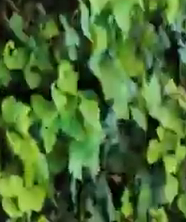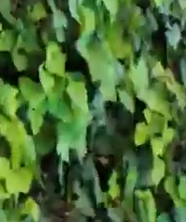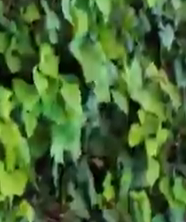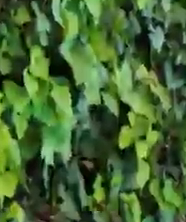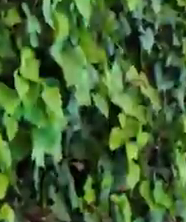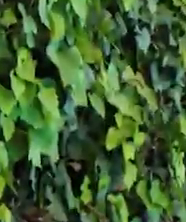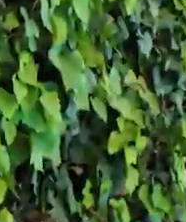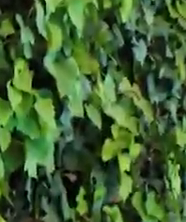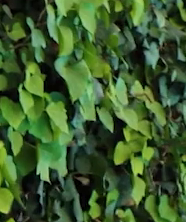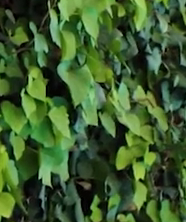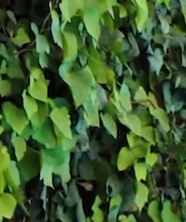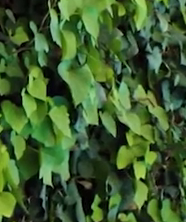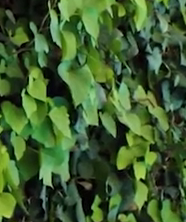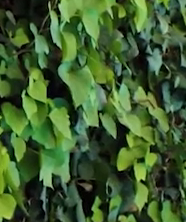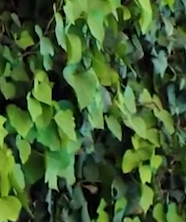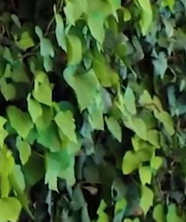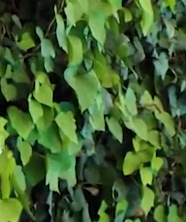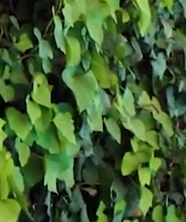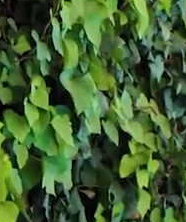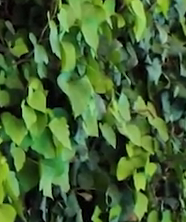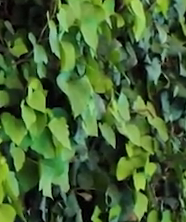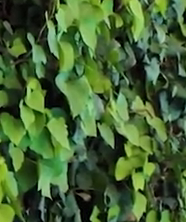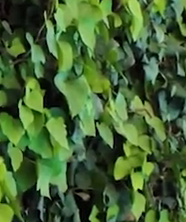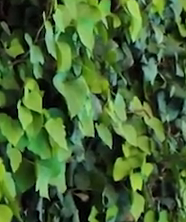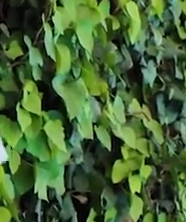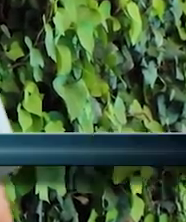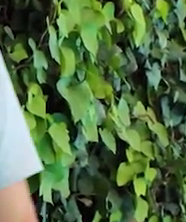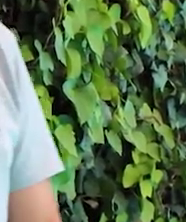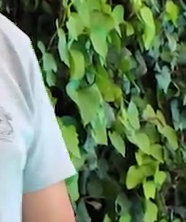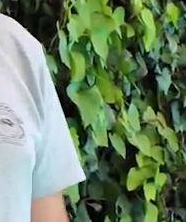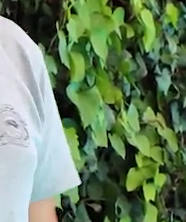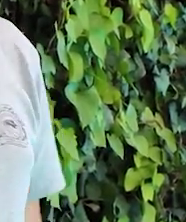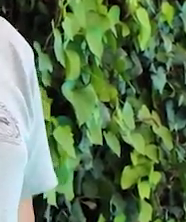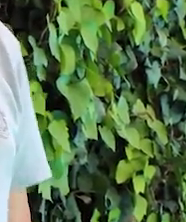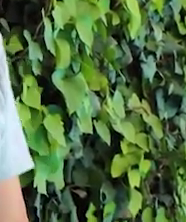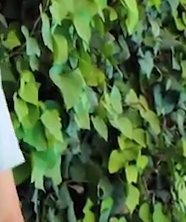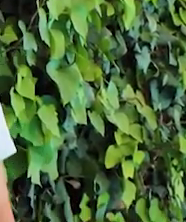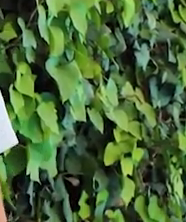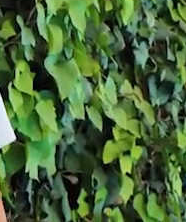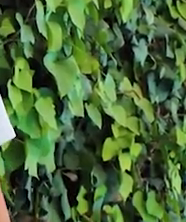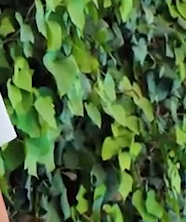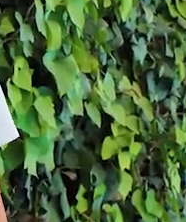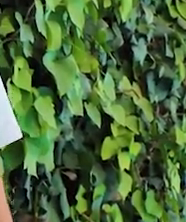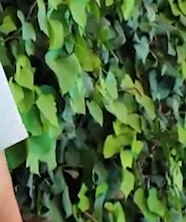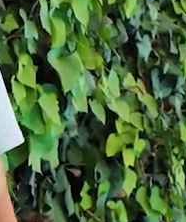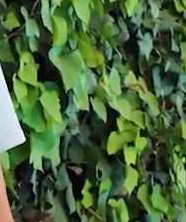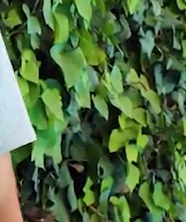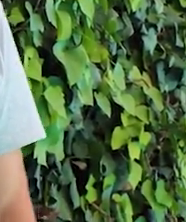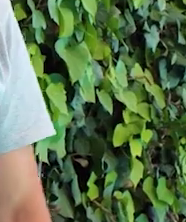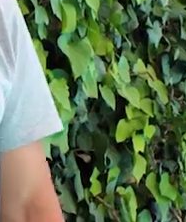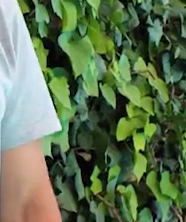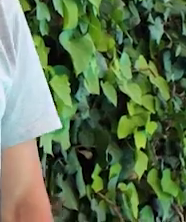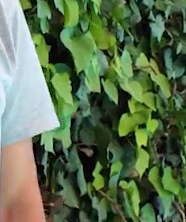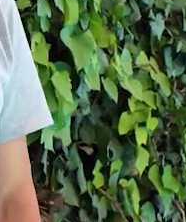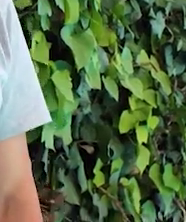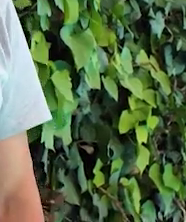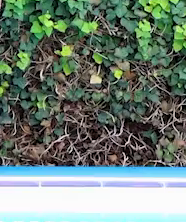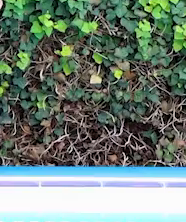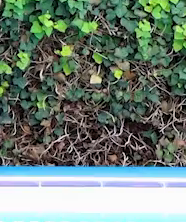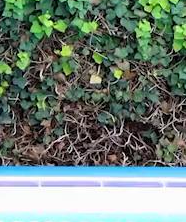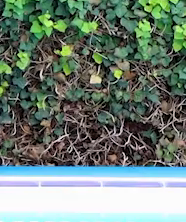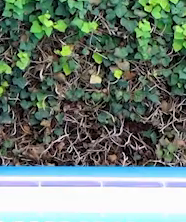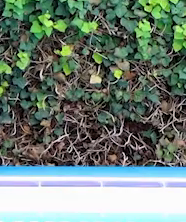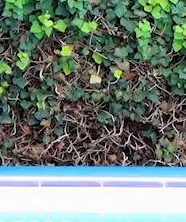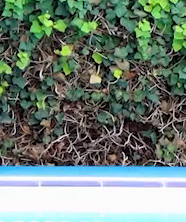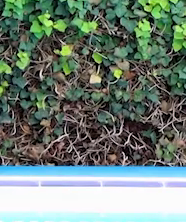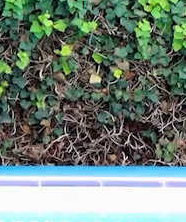trabajando el abdomen. Lo que vamos a hacer, Jair, en esta ocasión nos vamos a acostar totalmente y vamos a flexionar y estirar nuestras piernas.